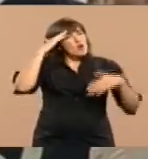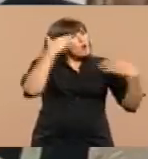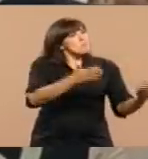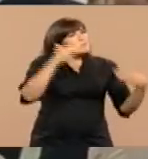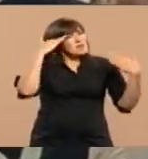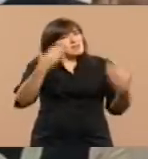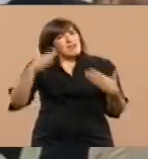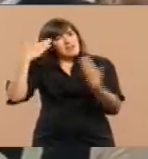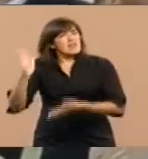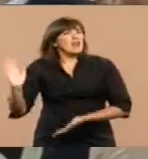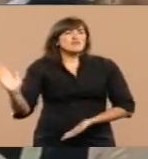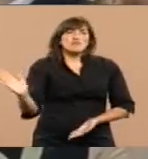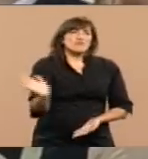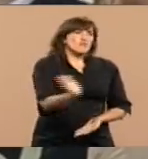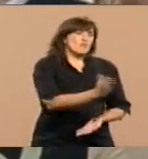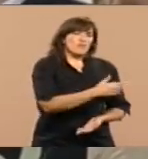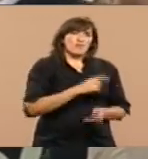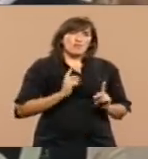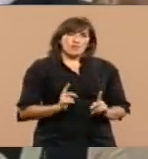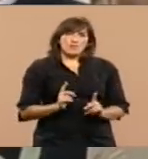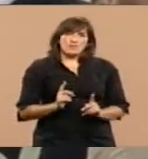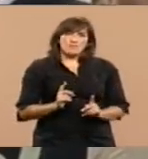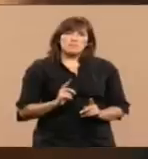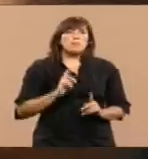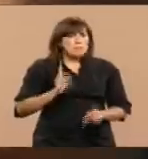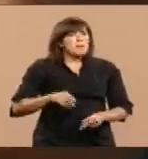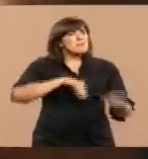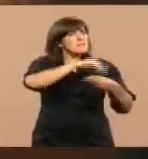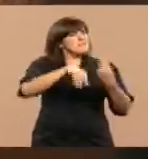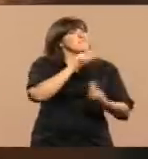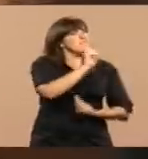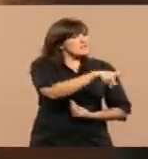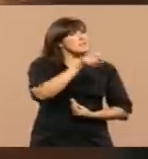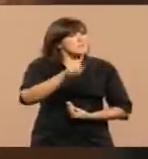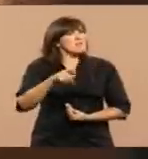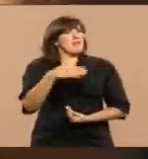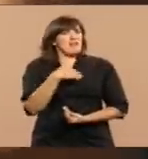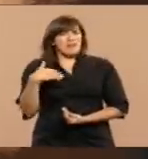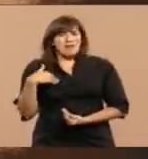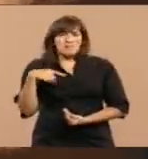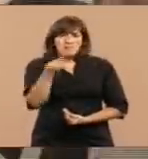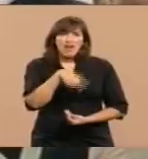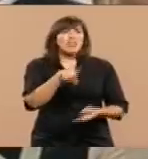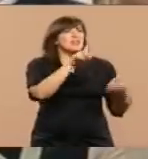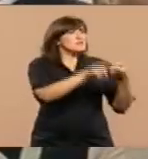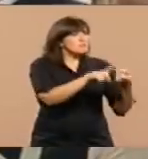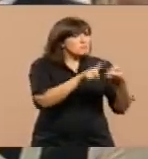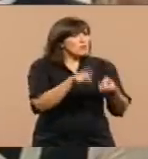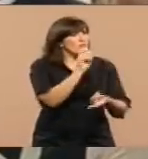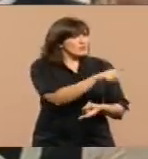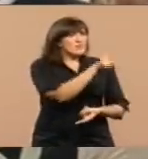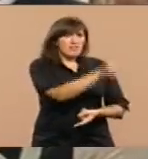todos, también a sus familiares, a sus madres, a sus esposas,